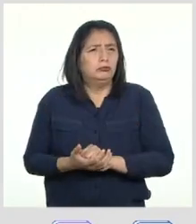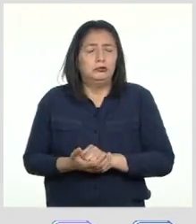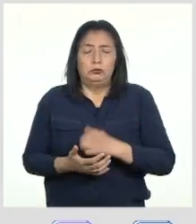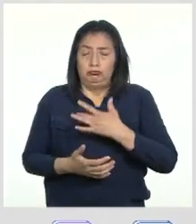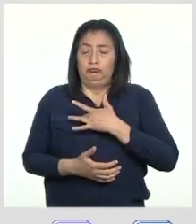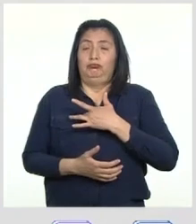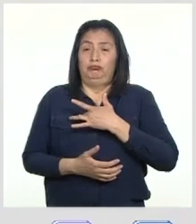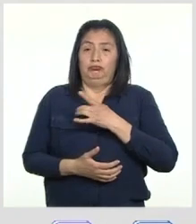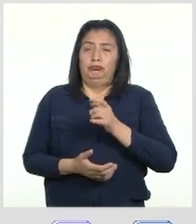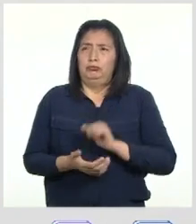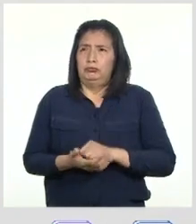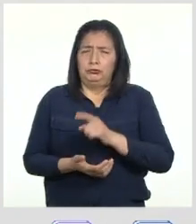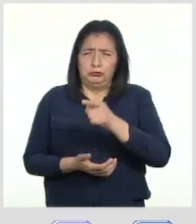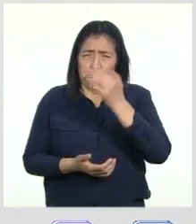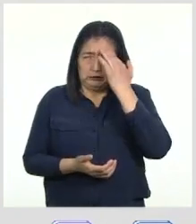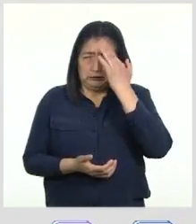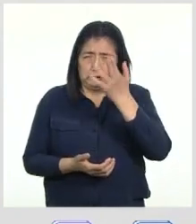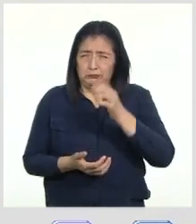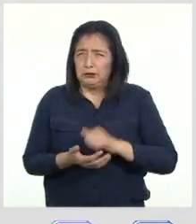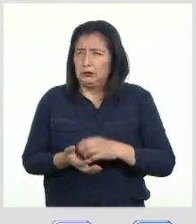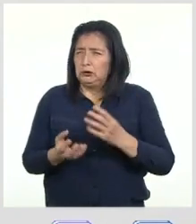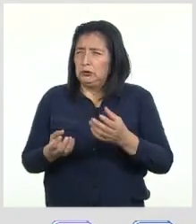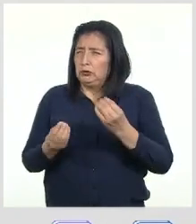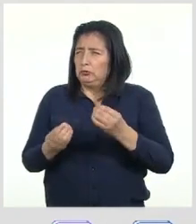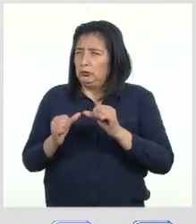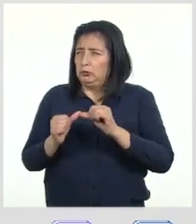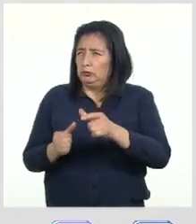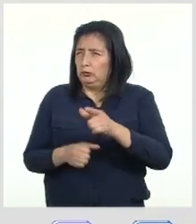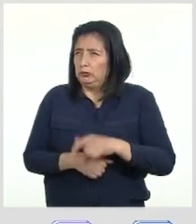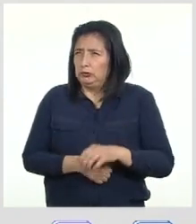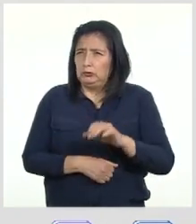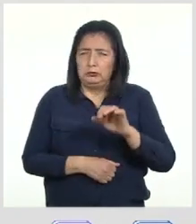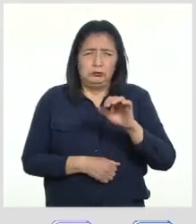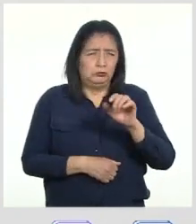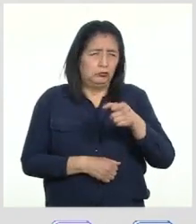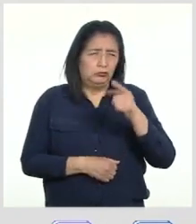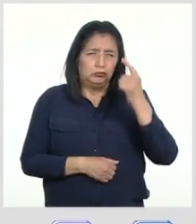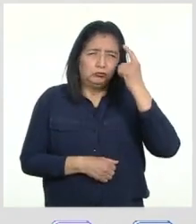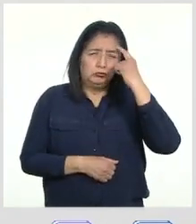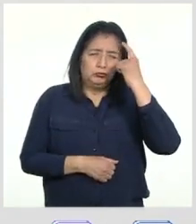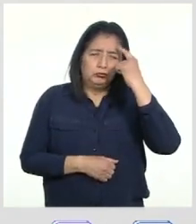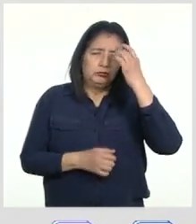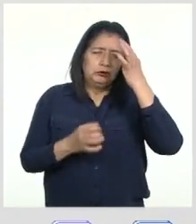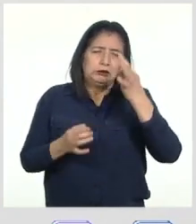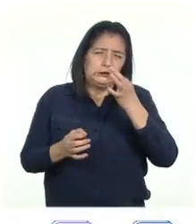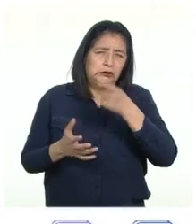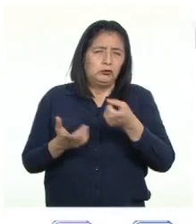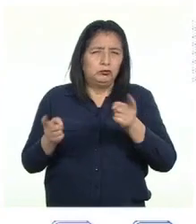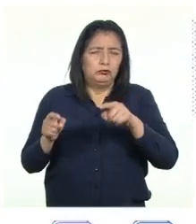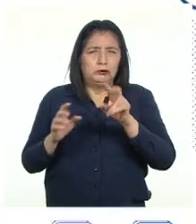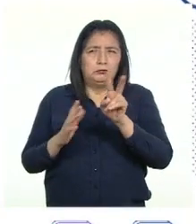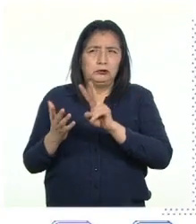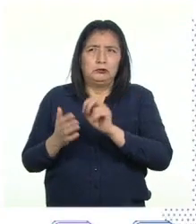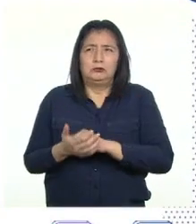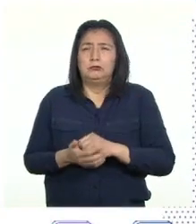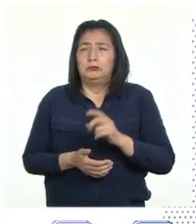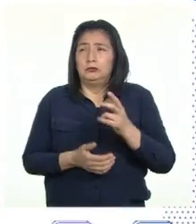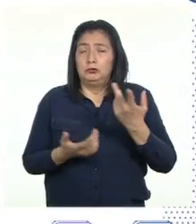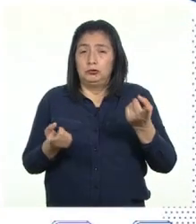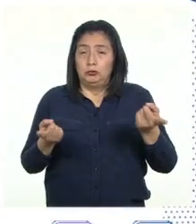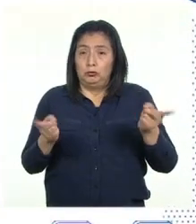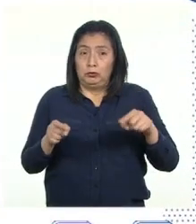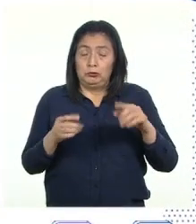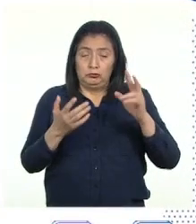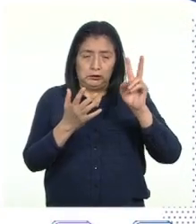impactantes ¿Quieren saber cómo continuó formando su postura luego de leer esto? Luego de leer esta